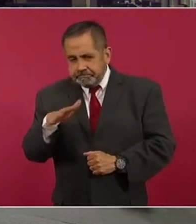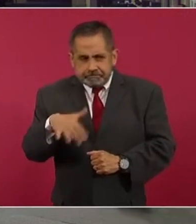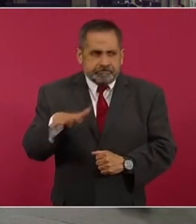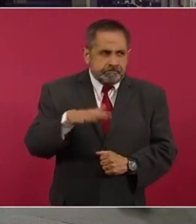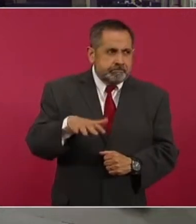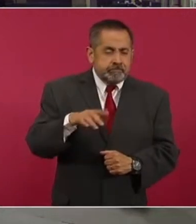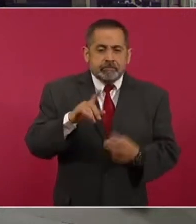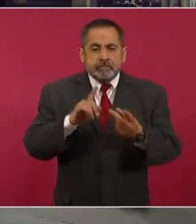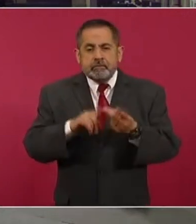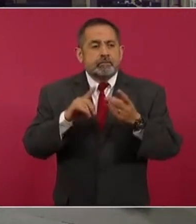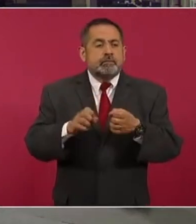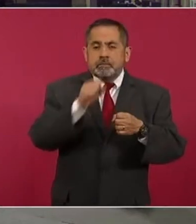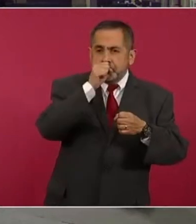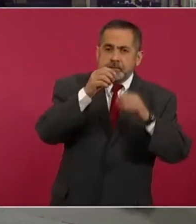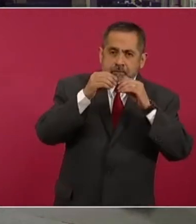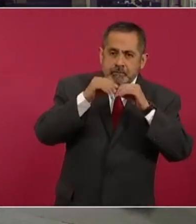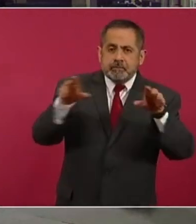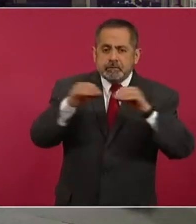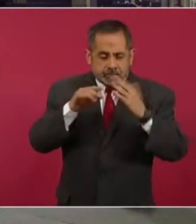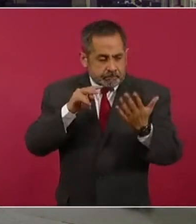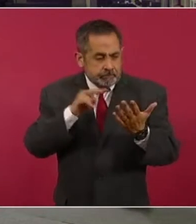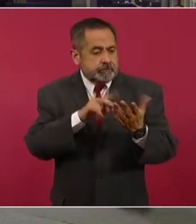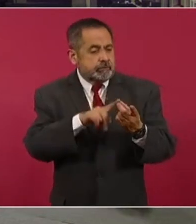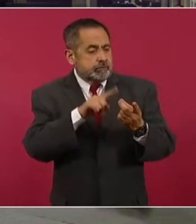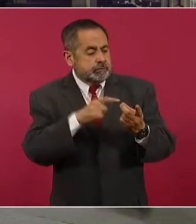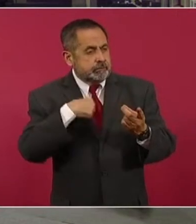los avisos estos este